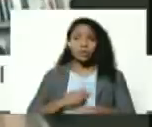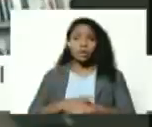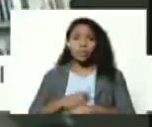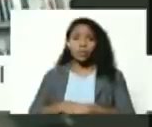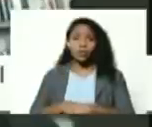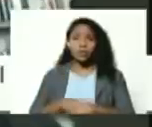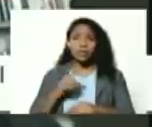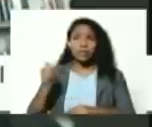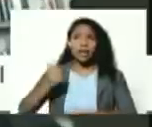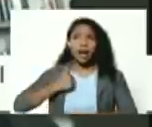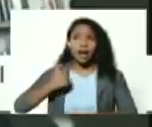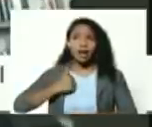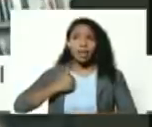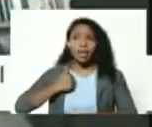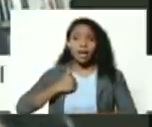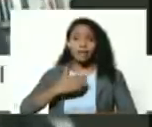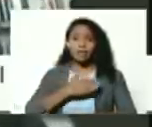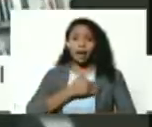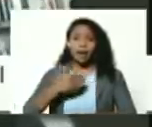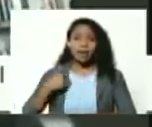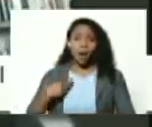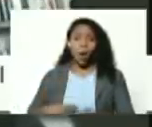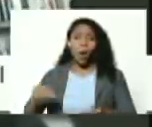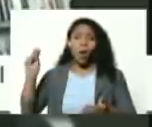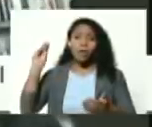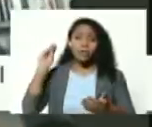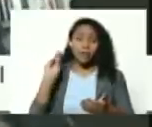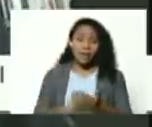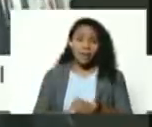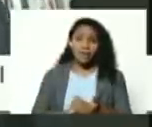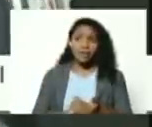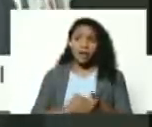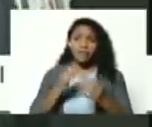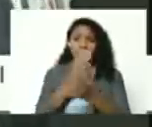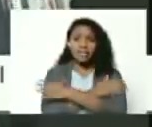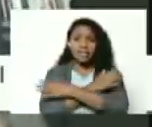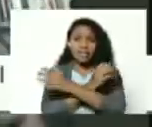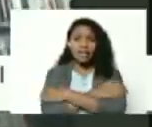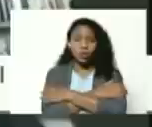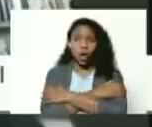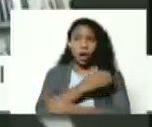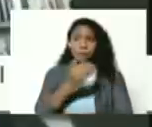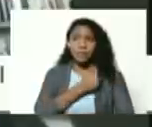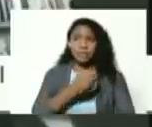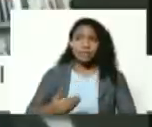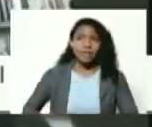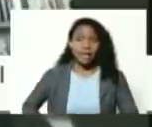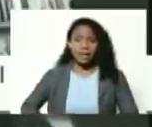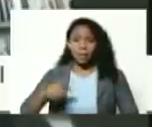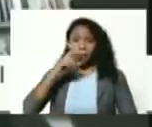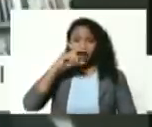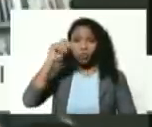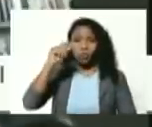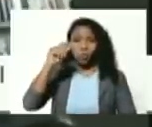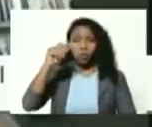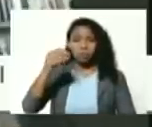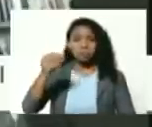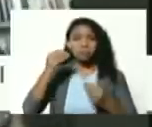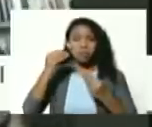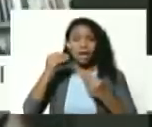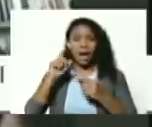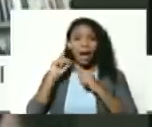Canadá quería de nuevo felicitar al presidente Maduro para